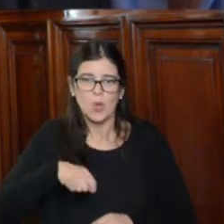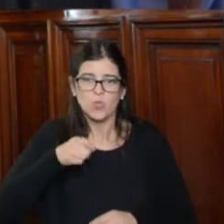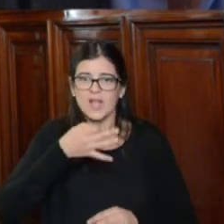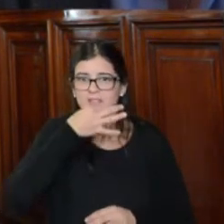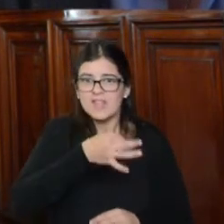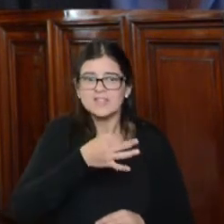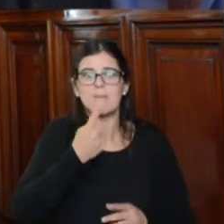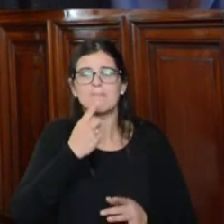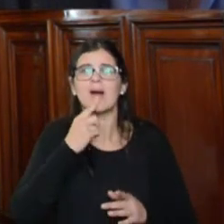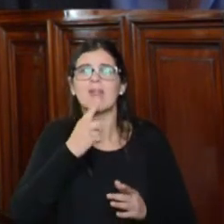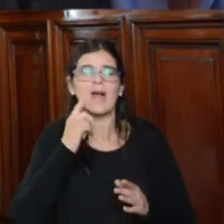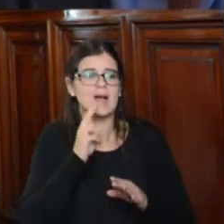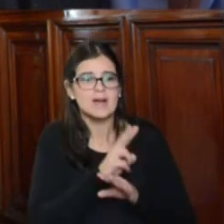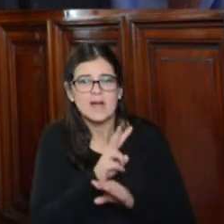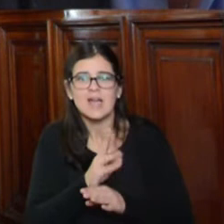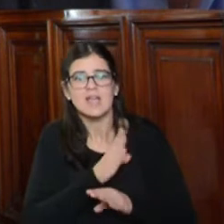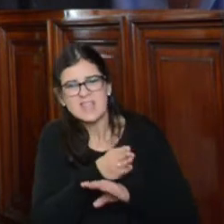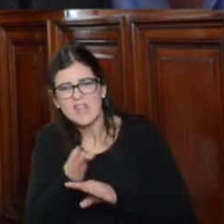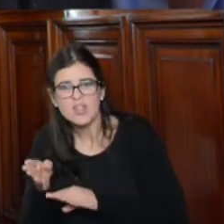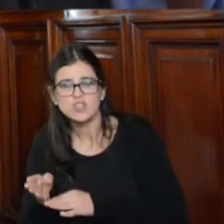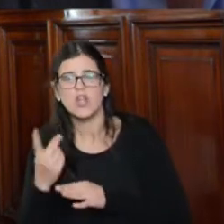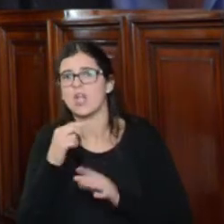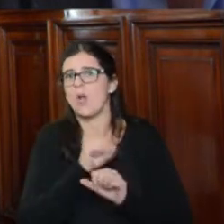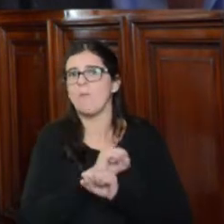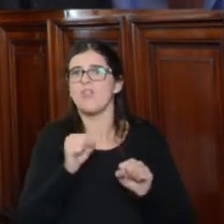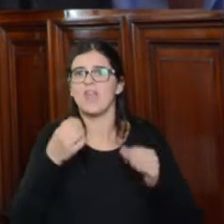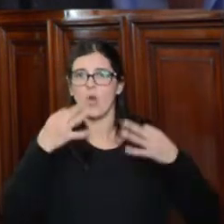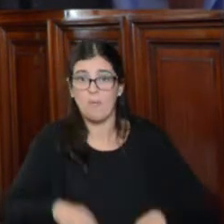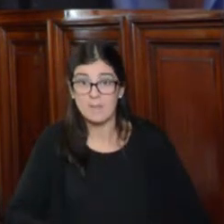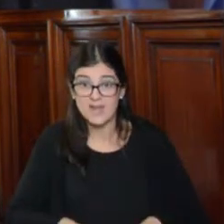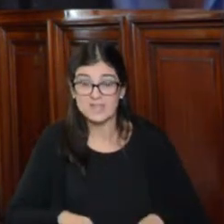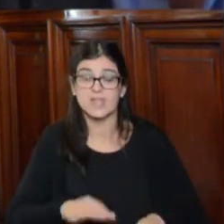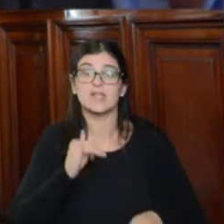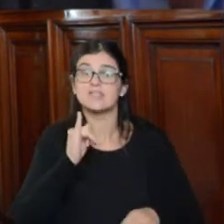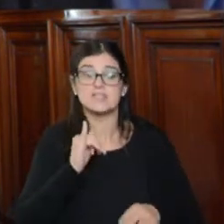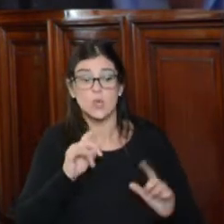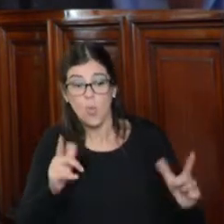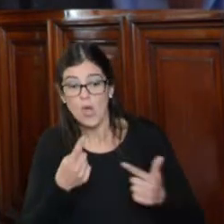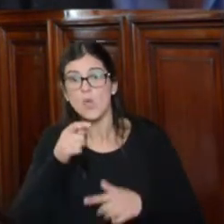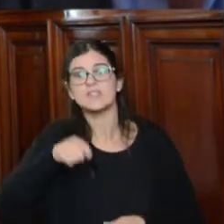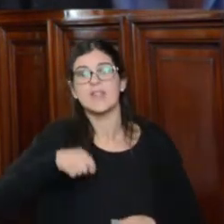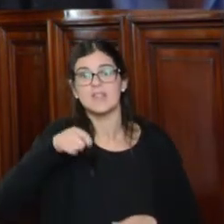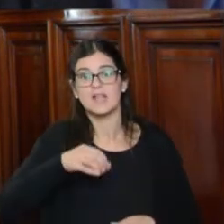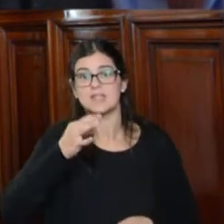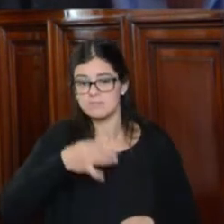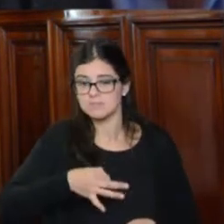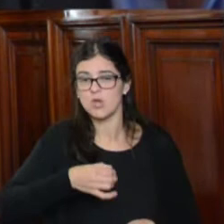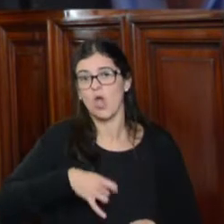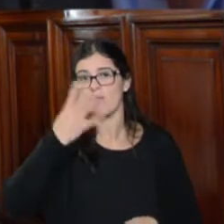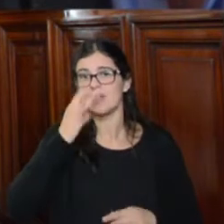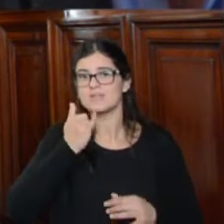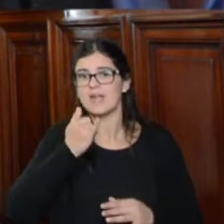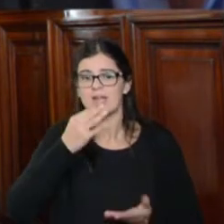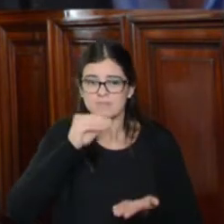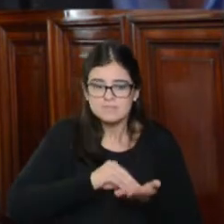suspenden las intervenciones, intervenciones que no podrían efectivizarse, hasta tanto no existiera una sentencia judicial firme que lo habilite.